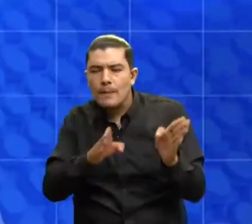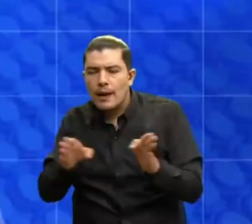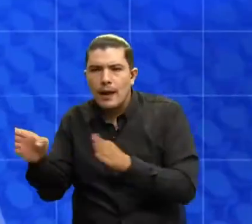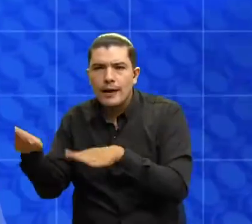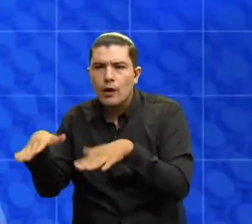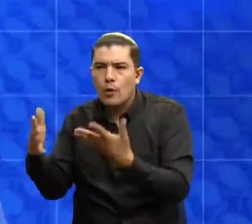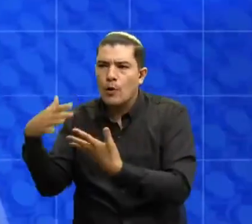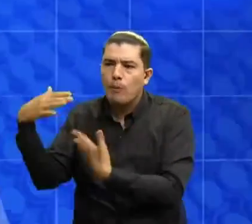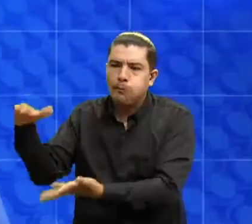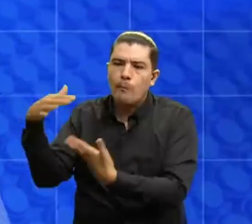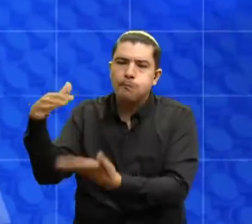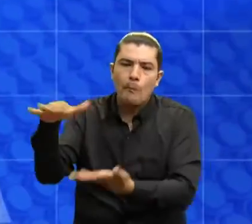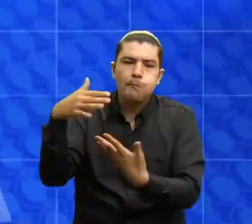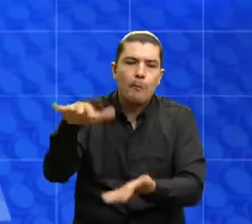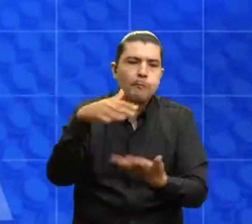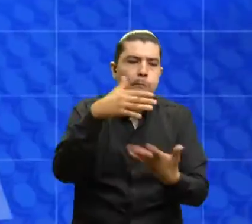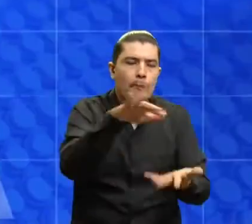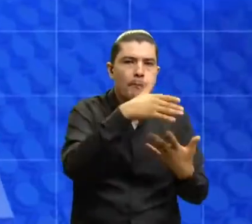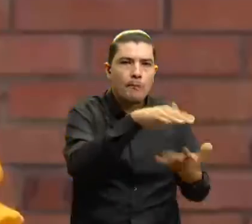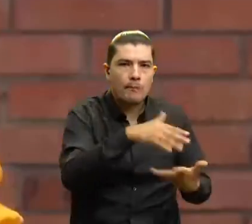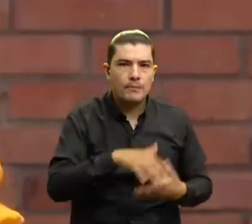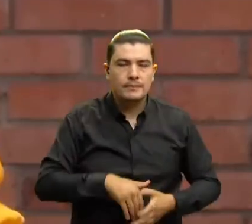millones de personas en el país.